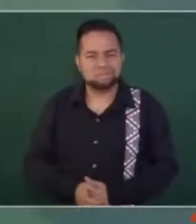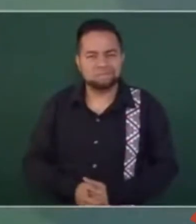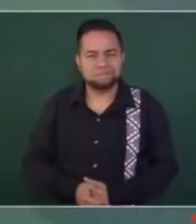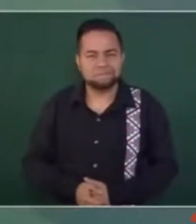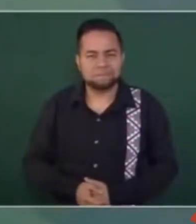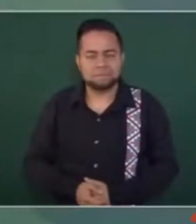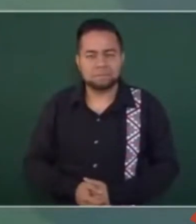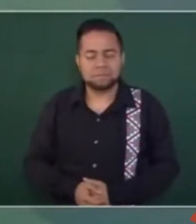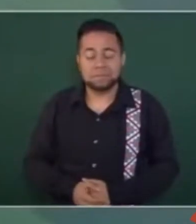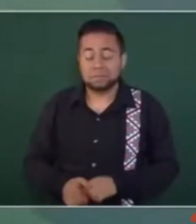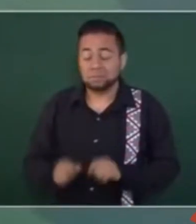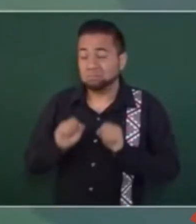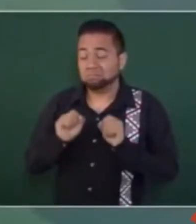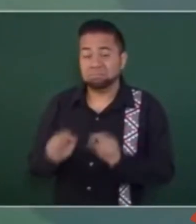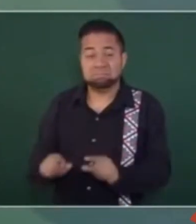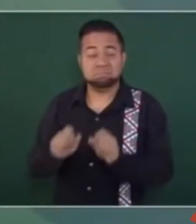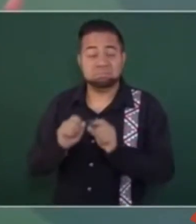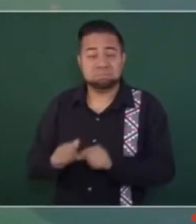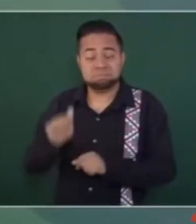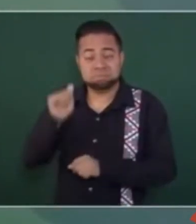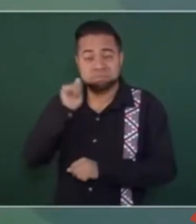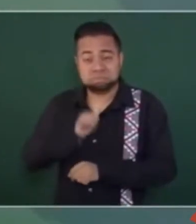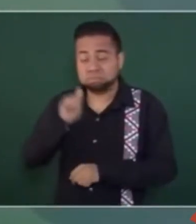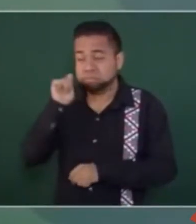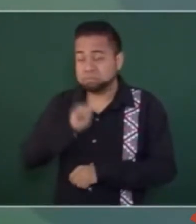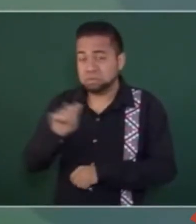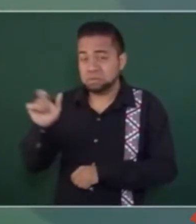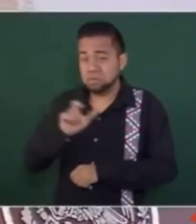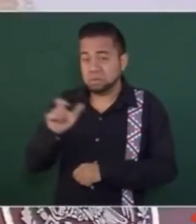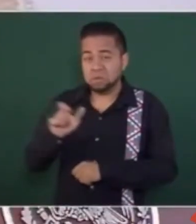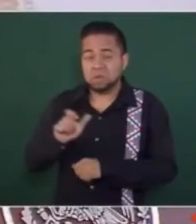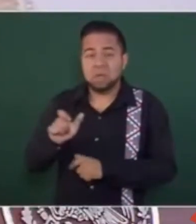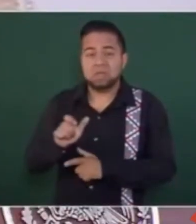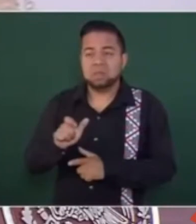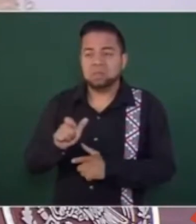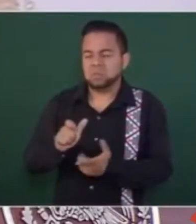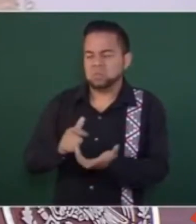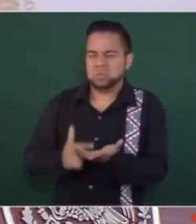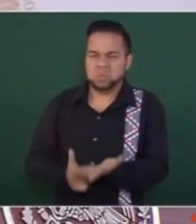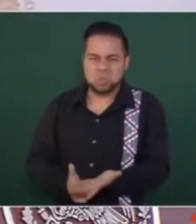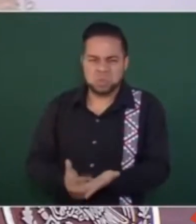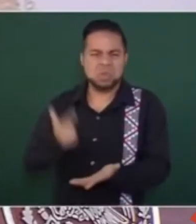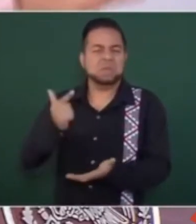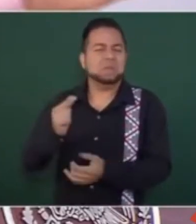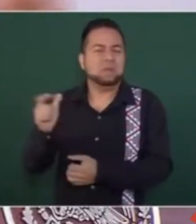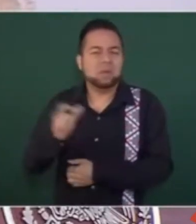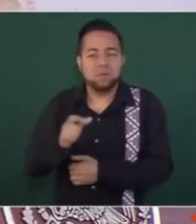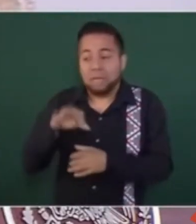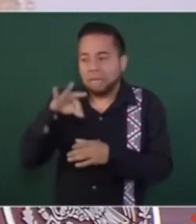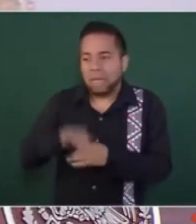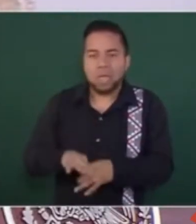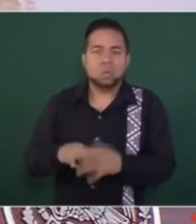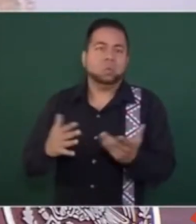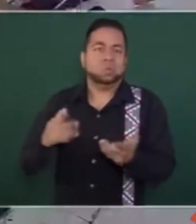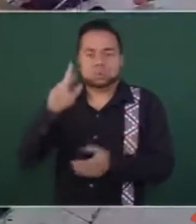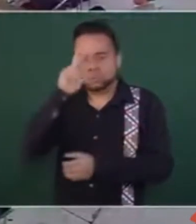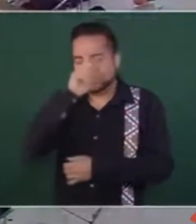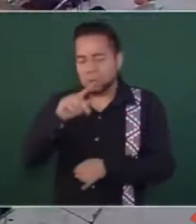siempre pero se agrava o se profundiza cuando hay elecciones